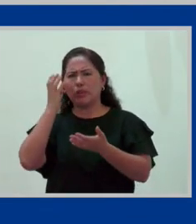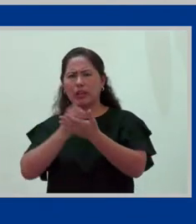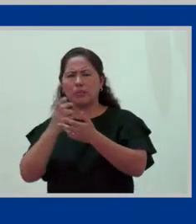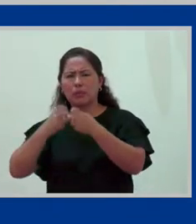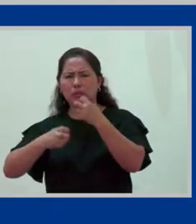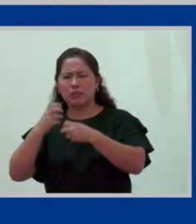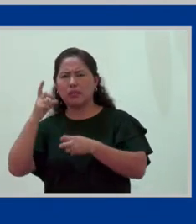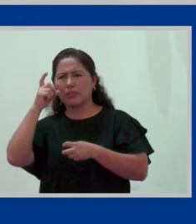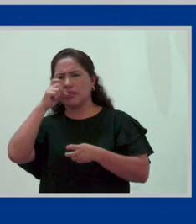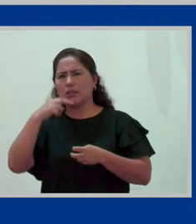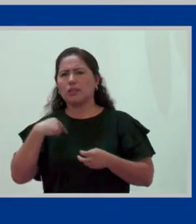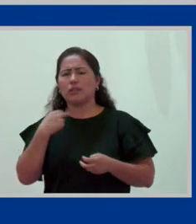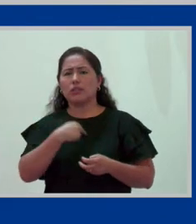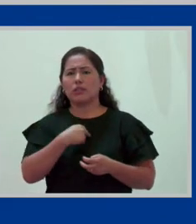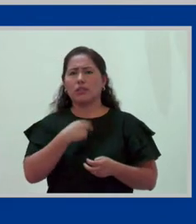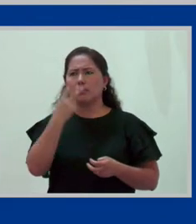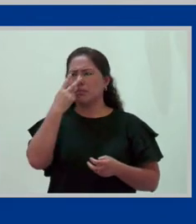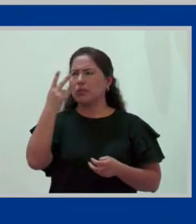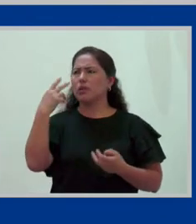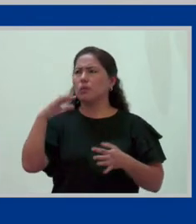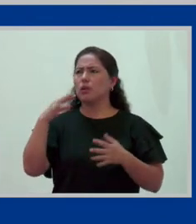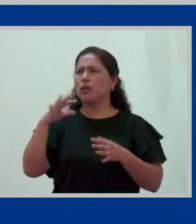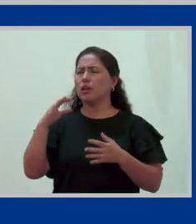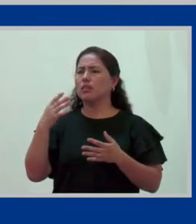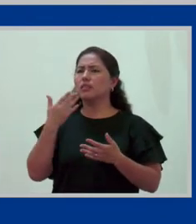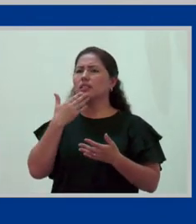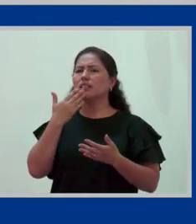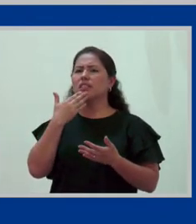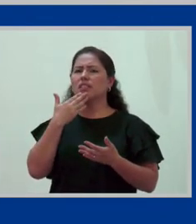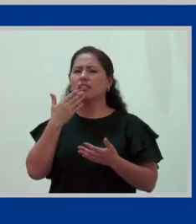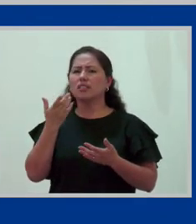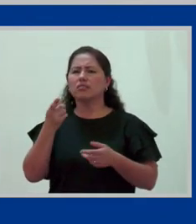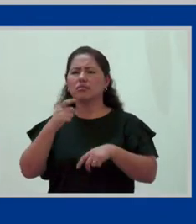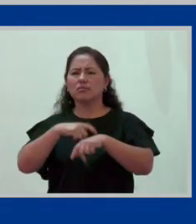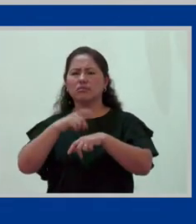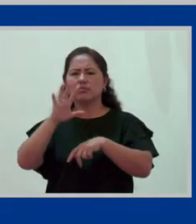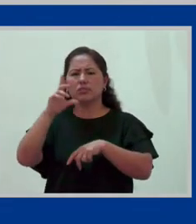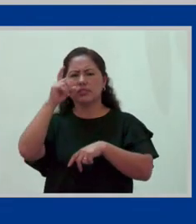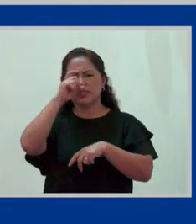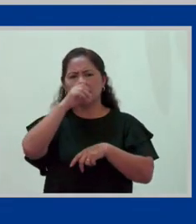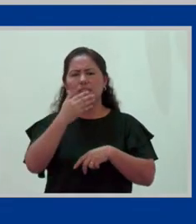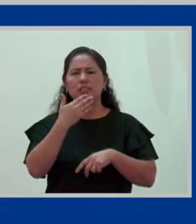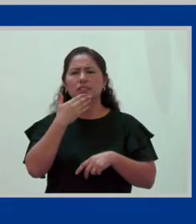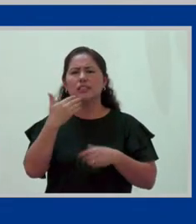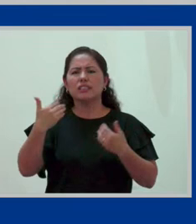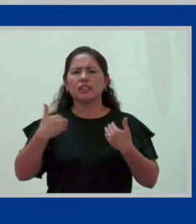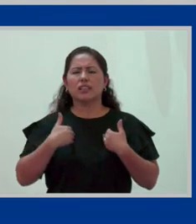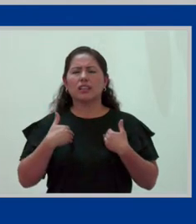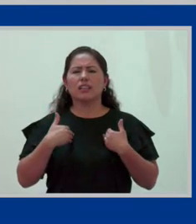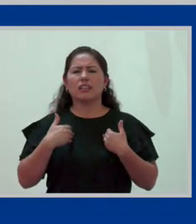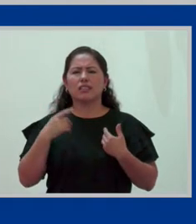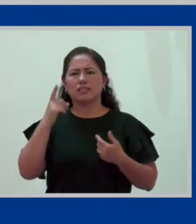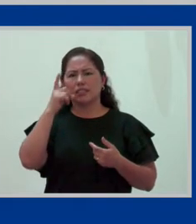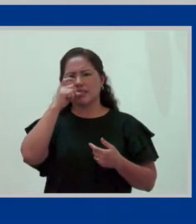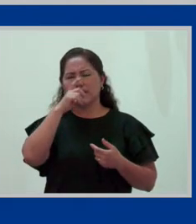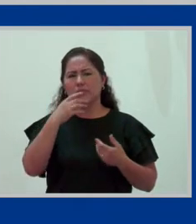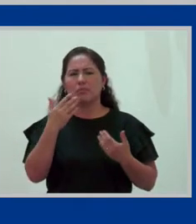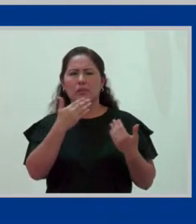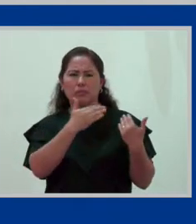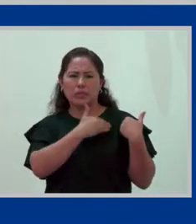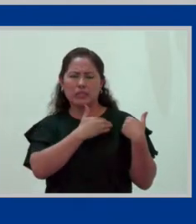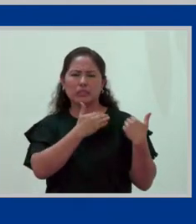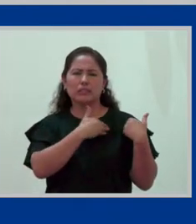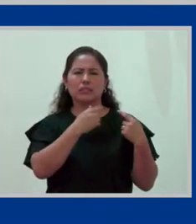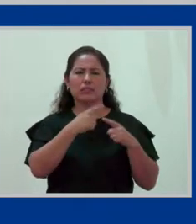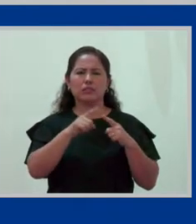justamente es donde se evidencia que quienes tienen condiciones más precarias son quienes tienen mayor peso y tienen, por